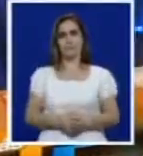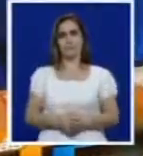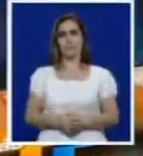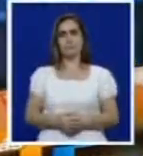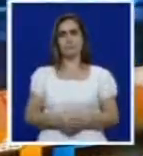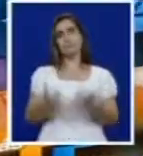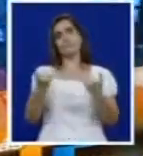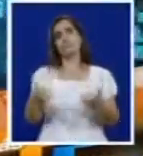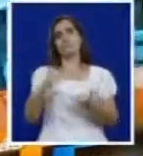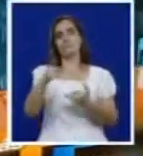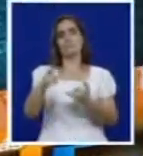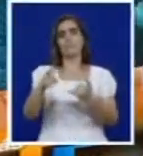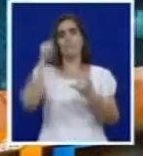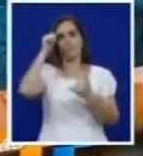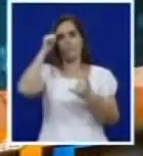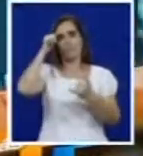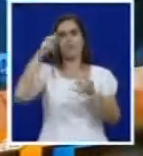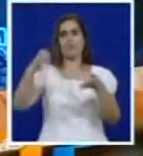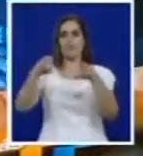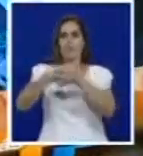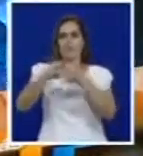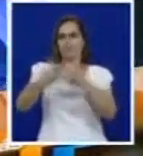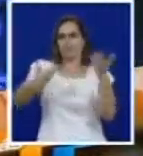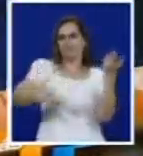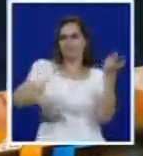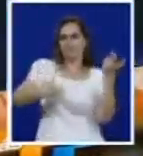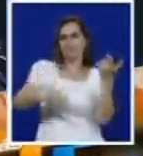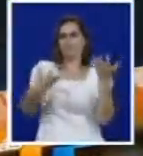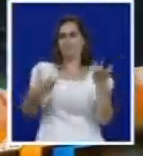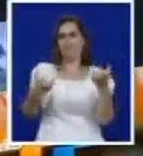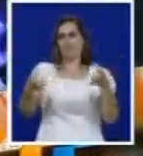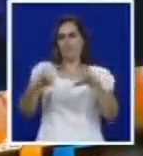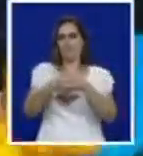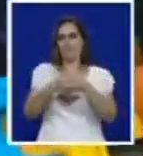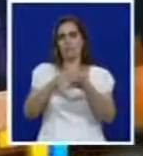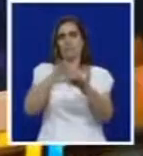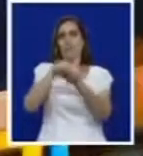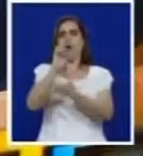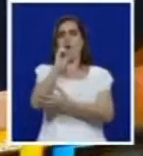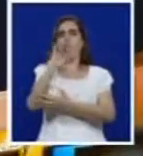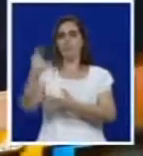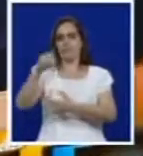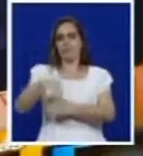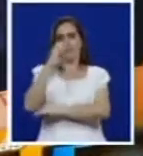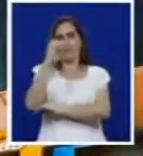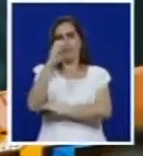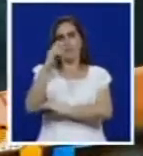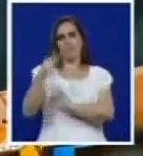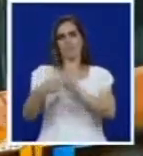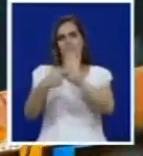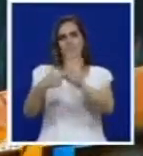Y la final del concurso de bandas que buscan los mejores representantes del occidente colombiano.